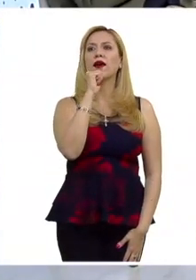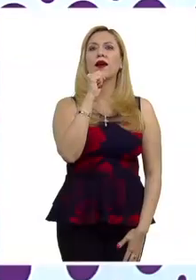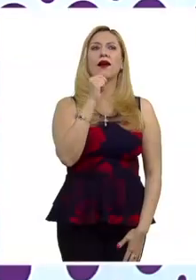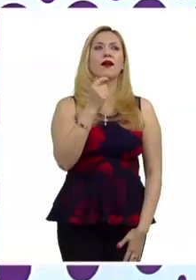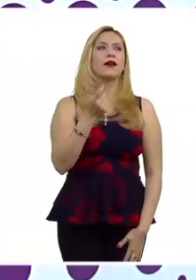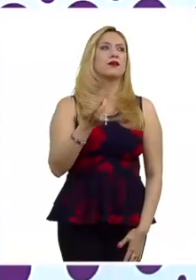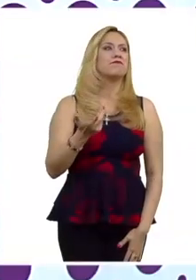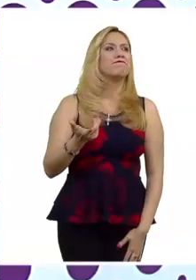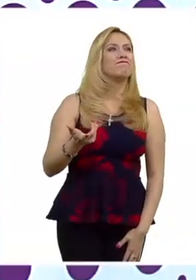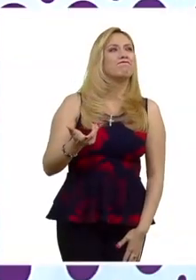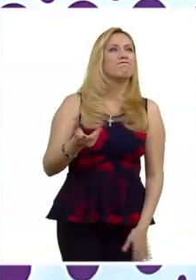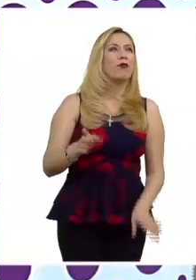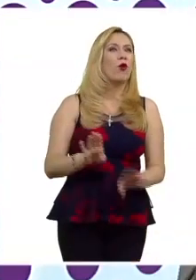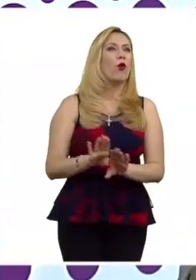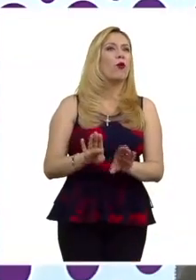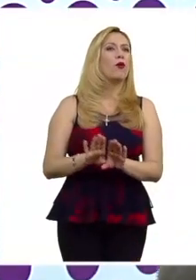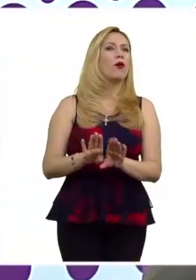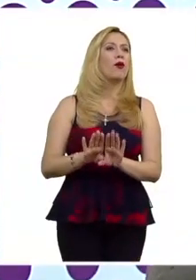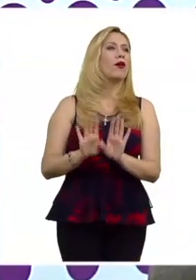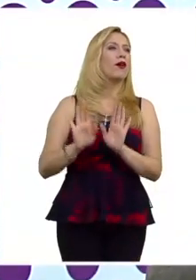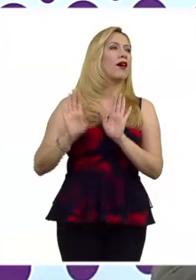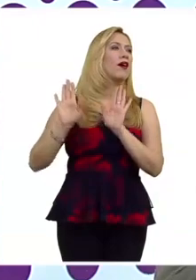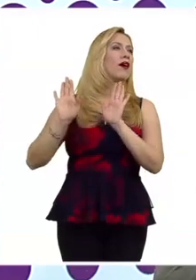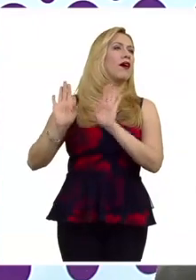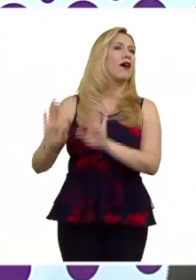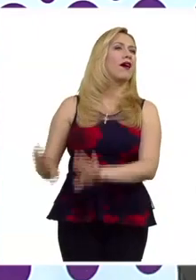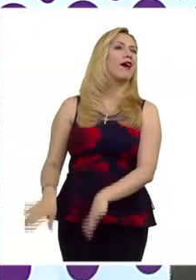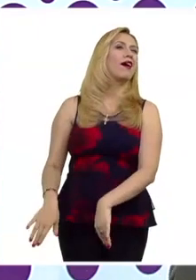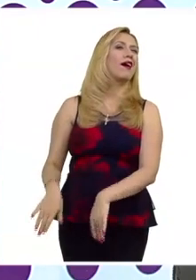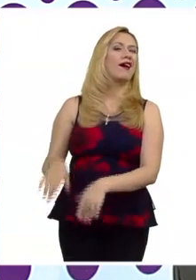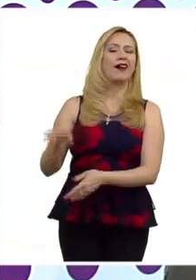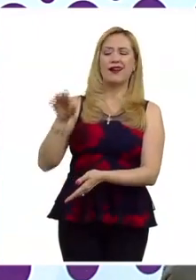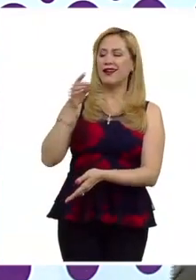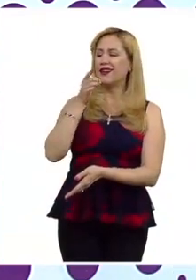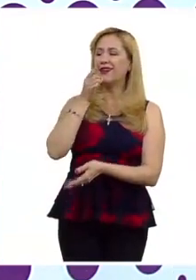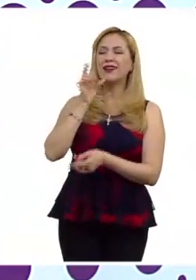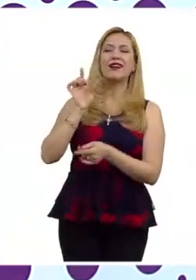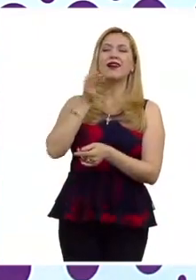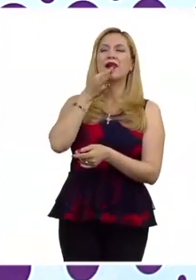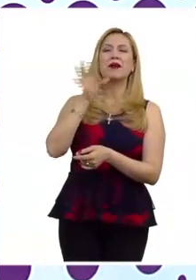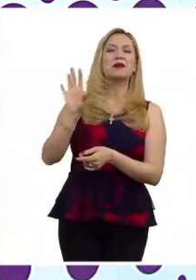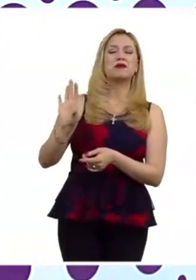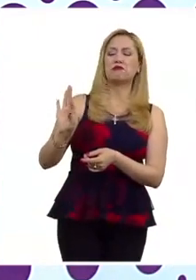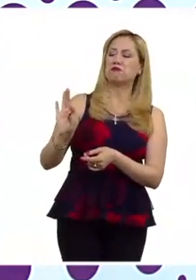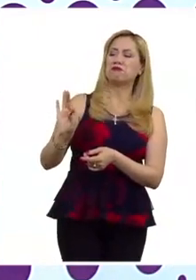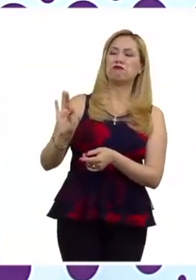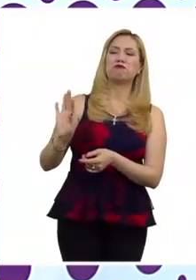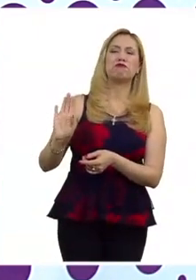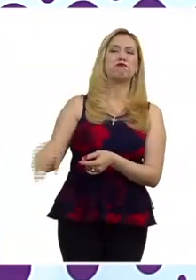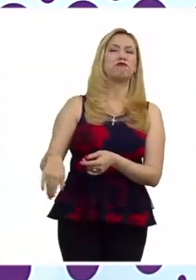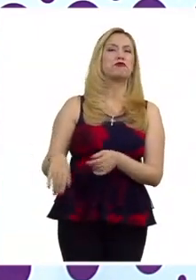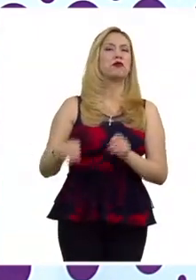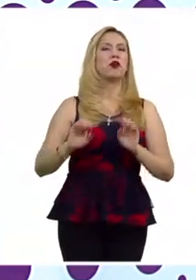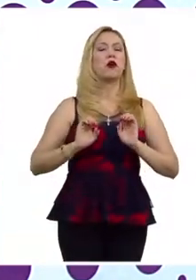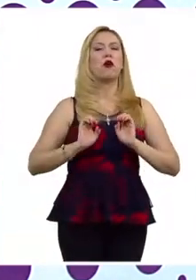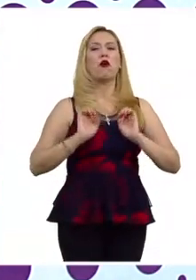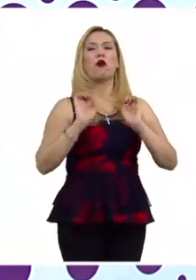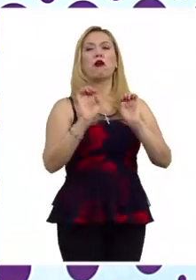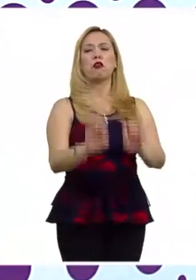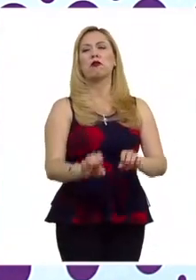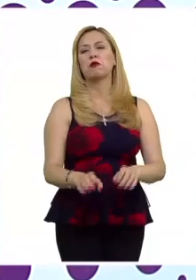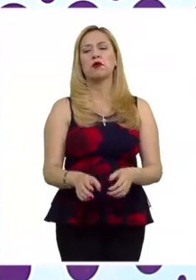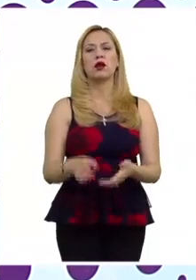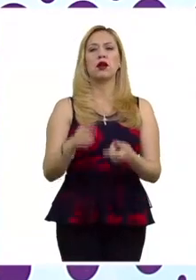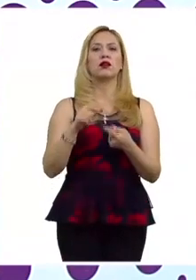por decirlo de alguna manera, lo que se considera discurso de odio. No podemos meter en esa canasta cualquier discurso que pueda ser o